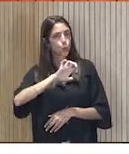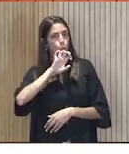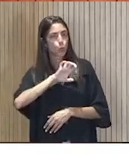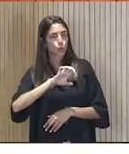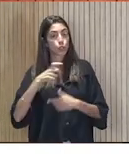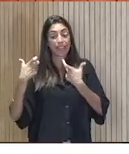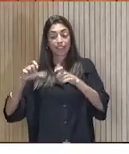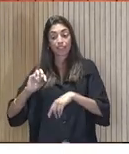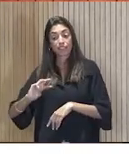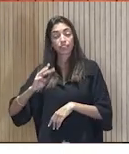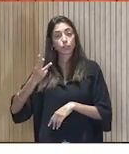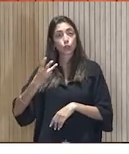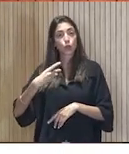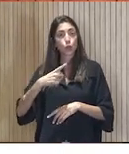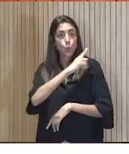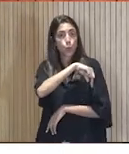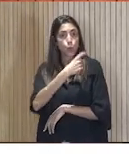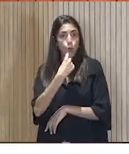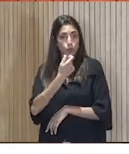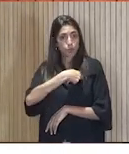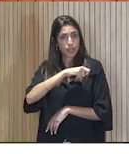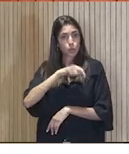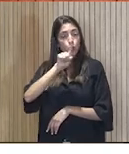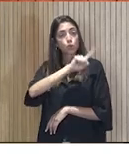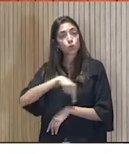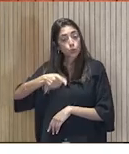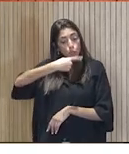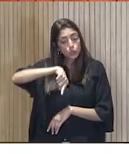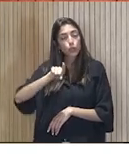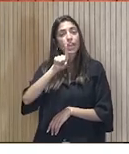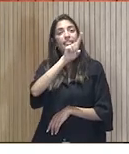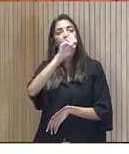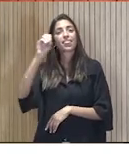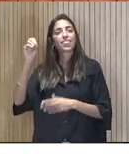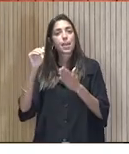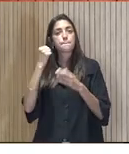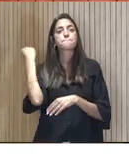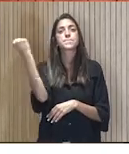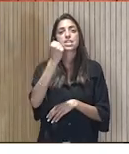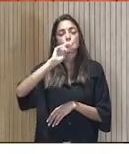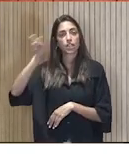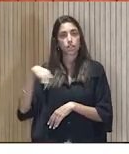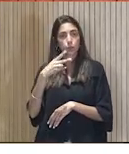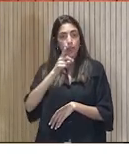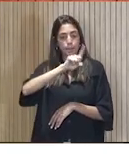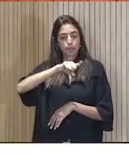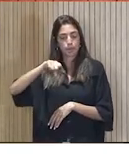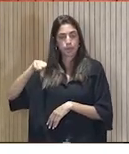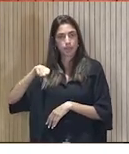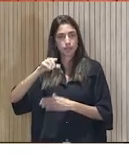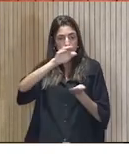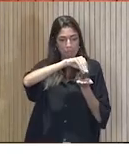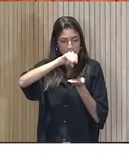tercer sector, en el caso de Cruz Roja Española, nosotros recaudamos 100 millones de euros en cuestión de meses para atender a personas.